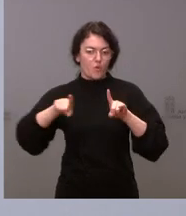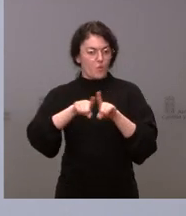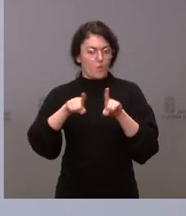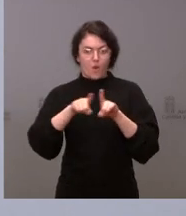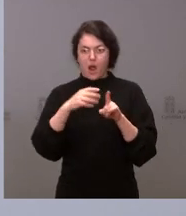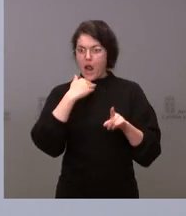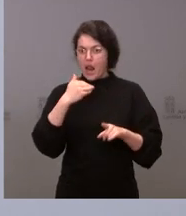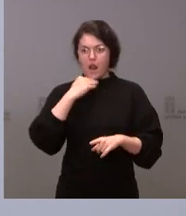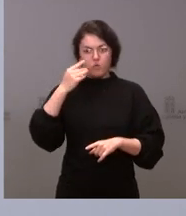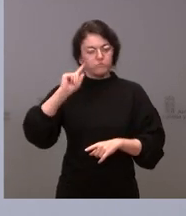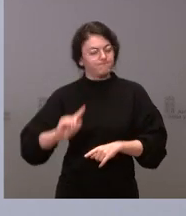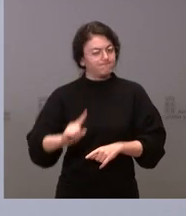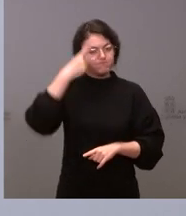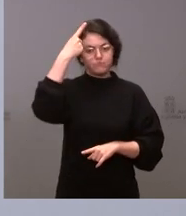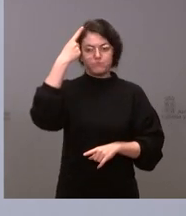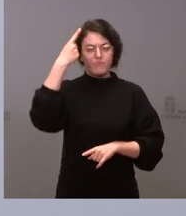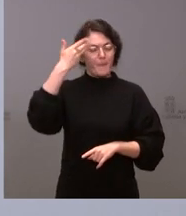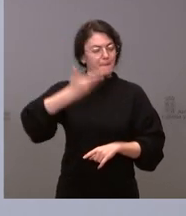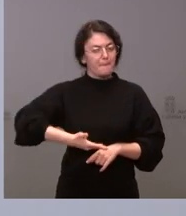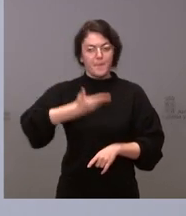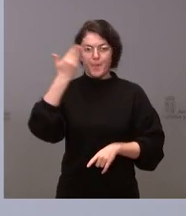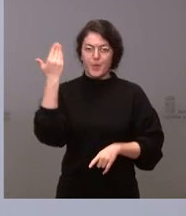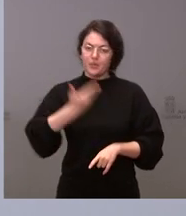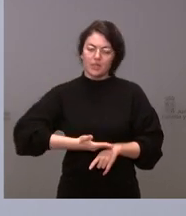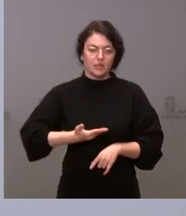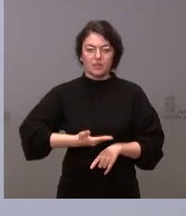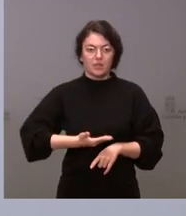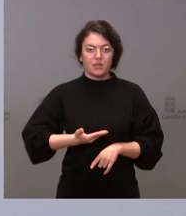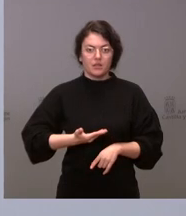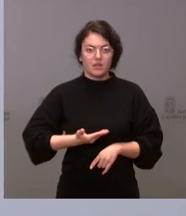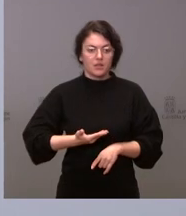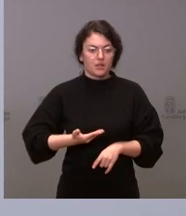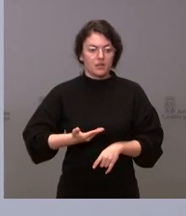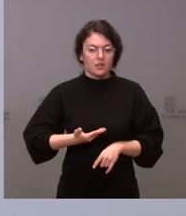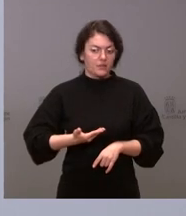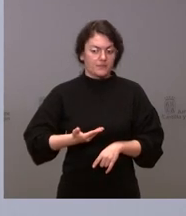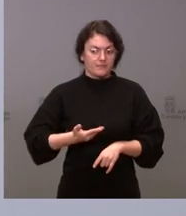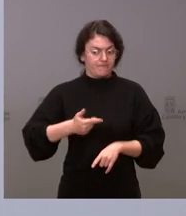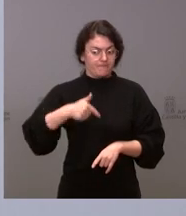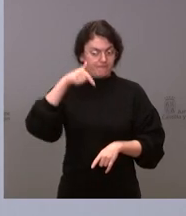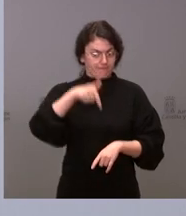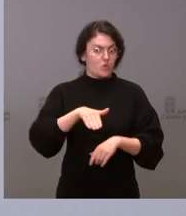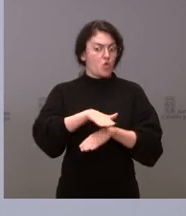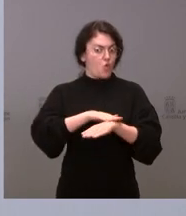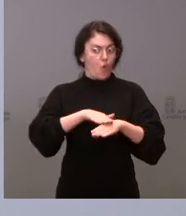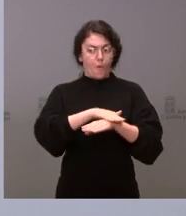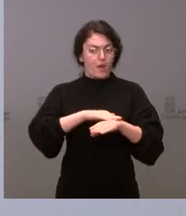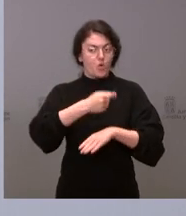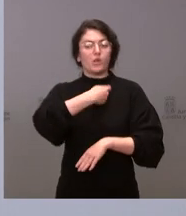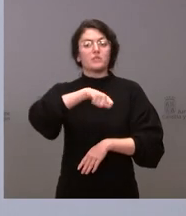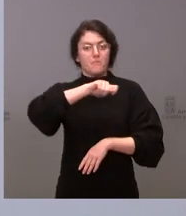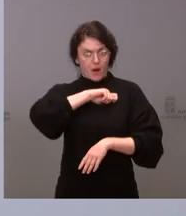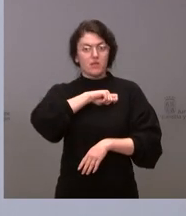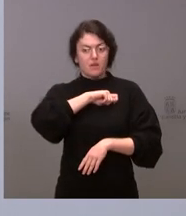centrales de las preocupaciones más importantes que debe tener el Gobierno de nuestro país, por supuesto,